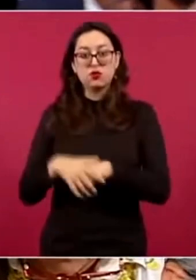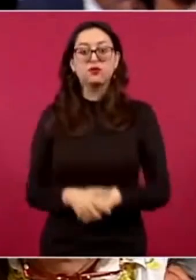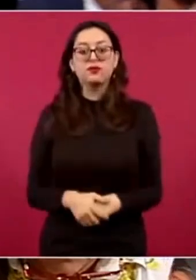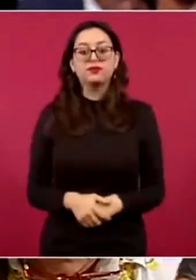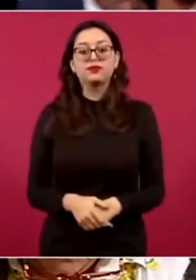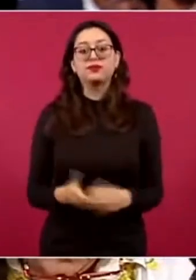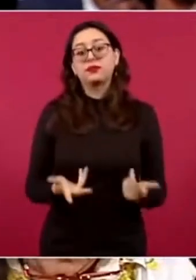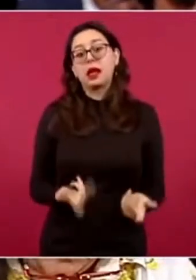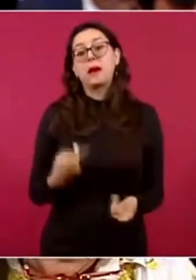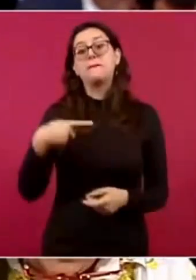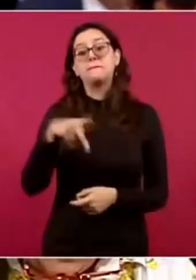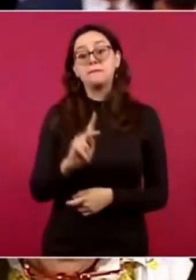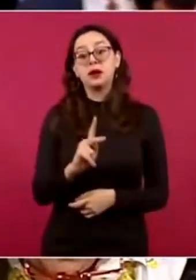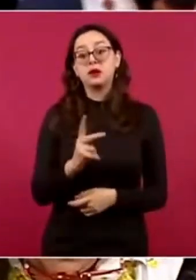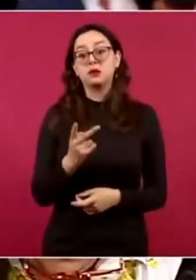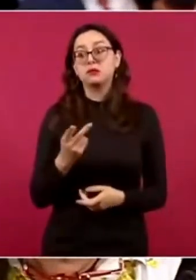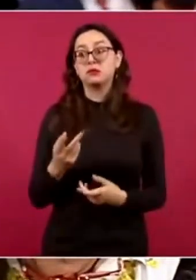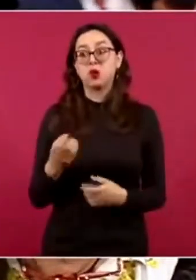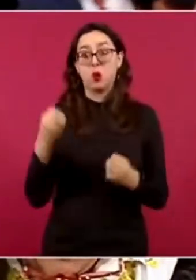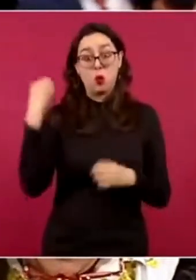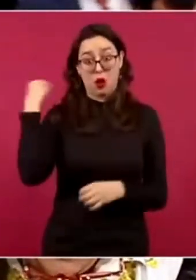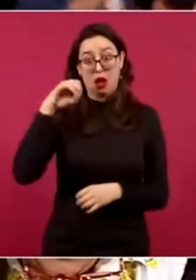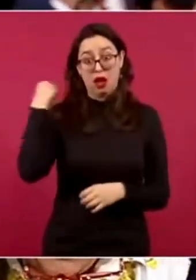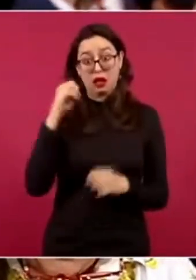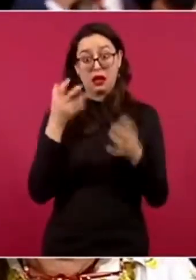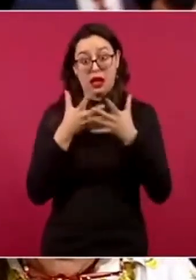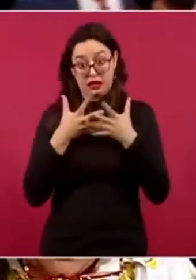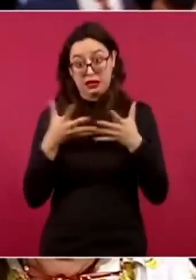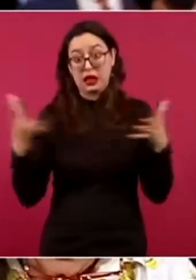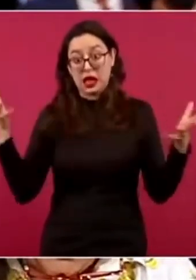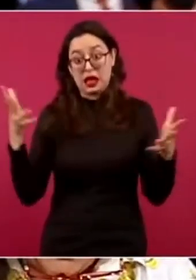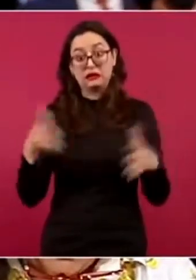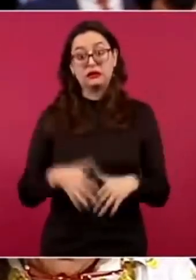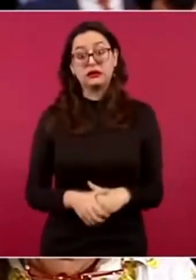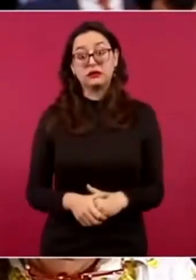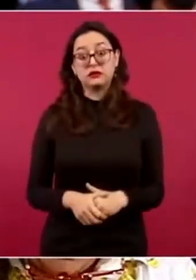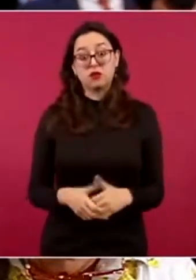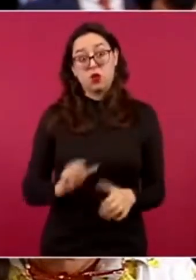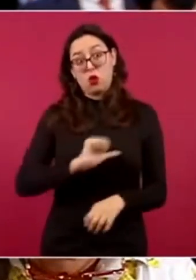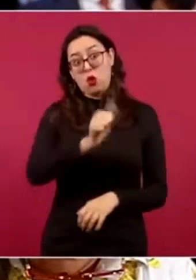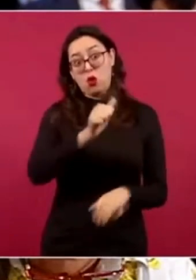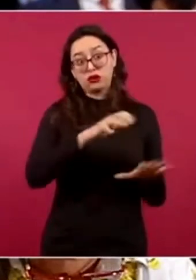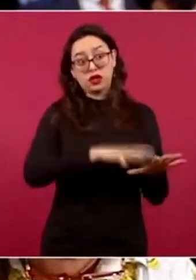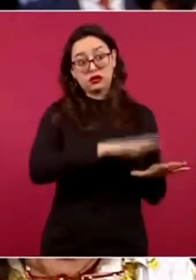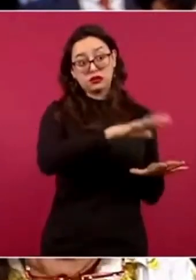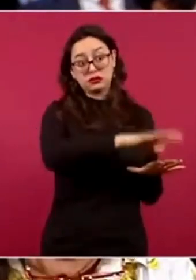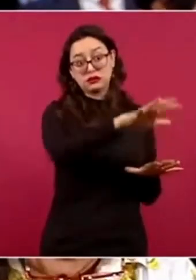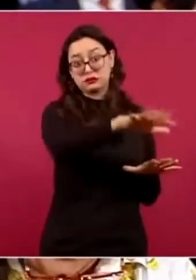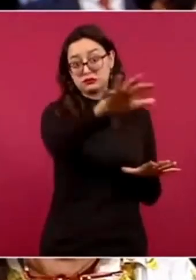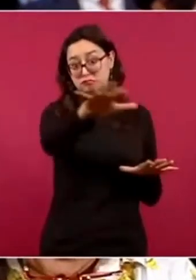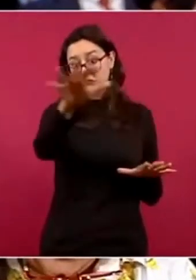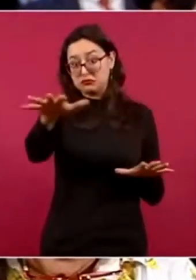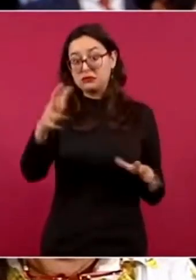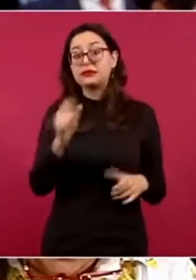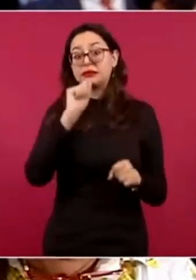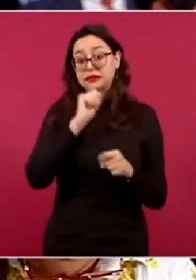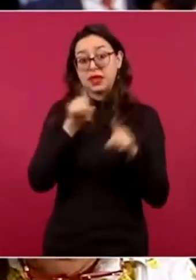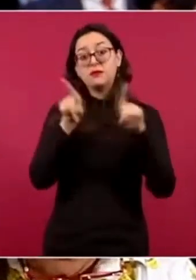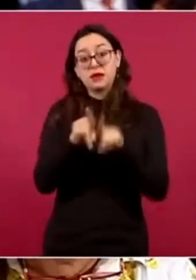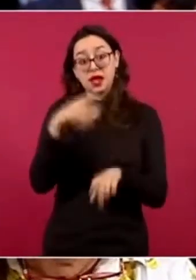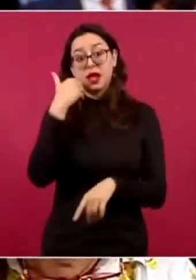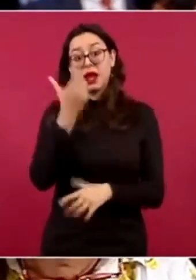quedemos atrás las demás regiones del Estado y que podamos tener también inversión productiva en las demás regiones del